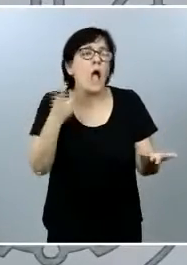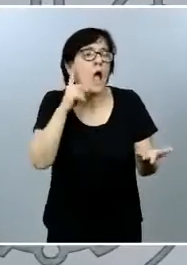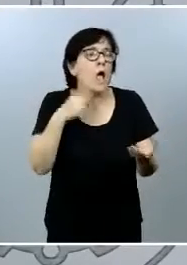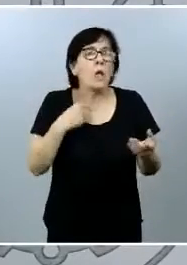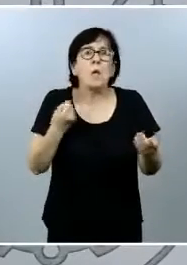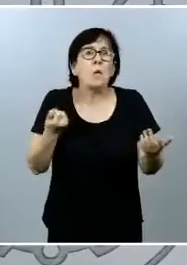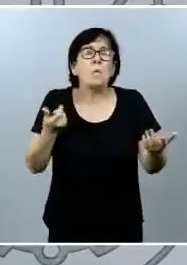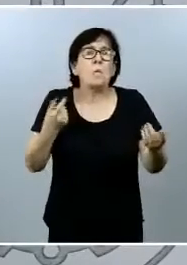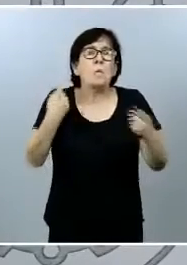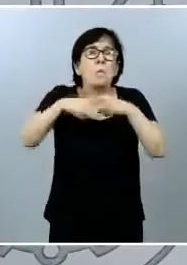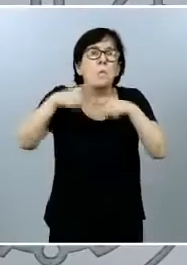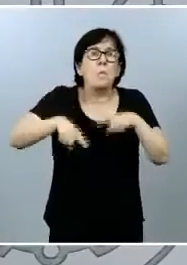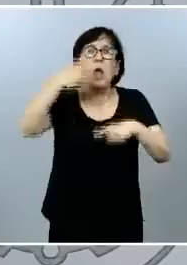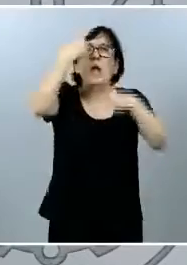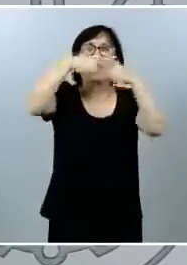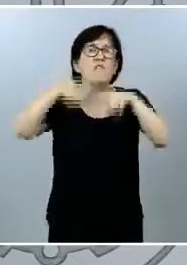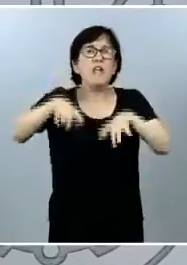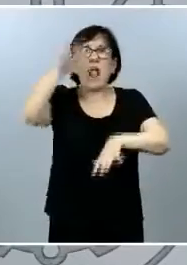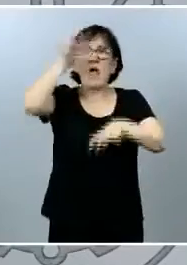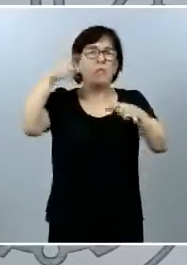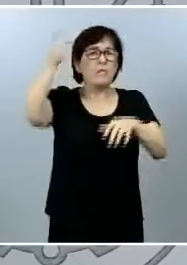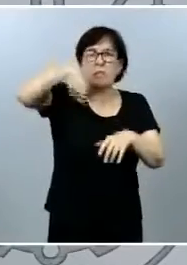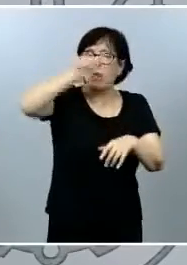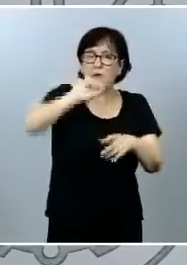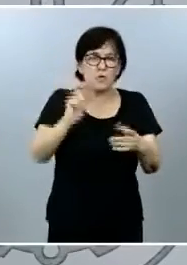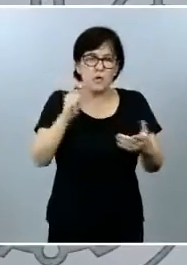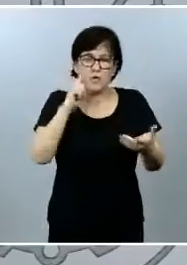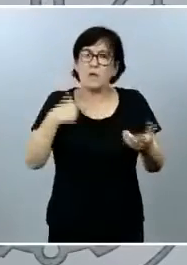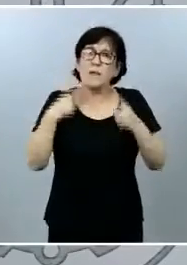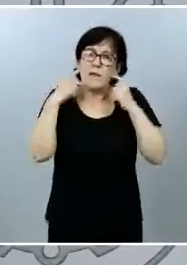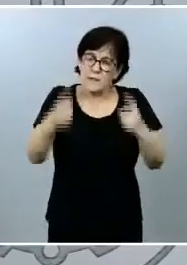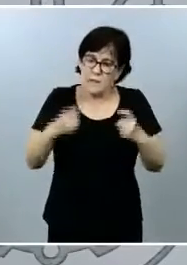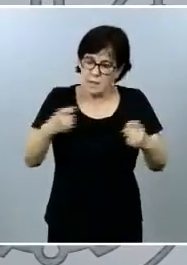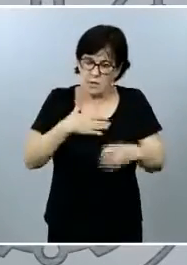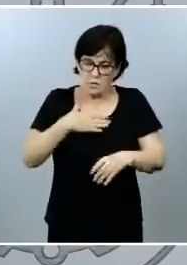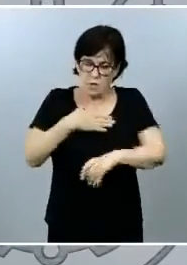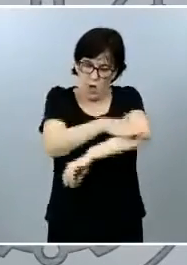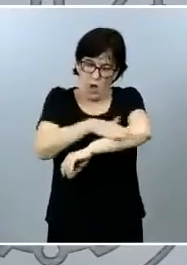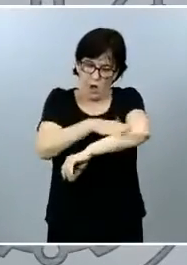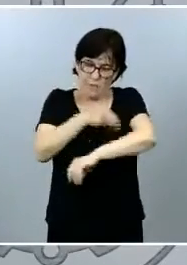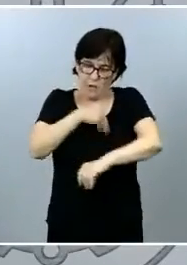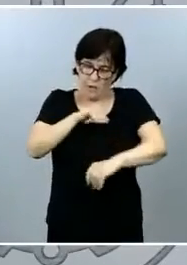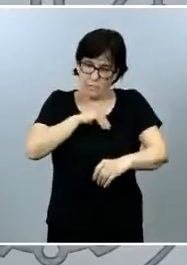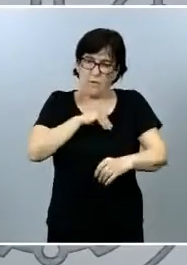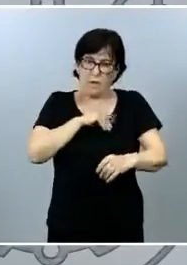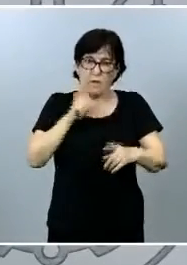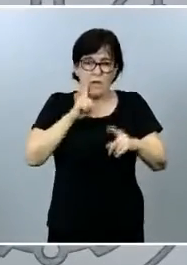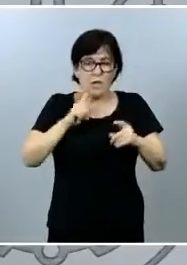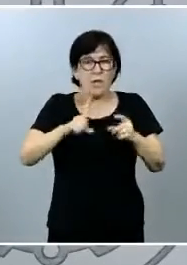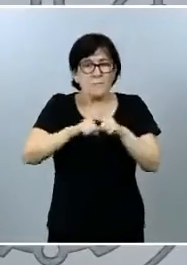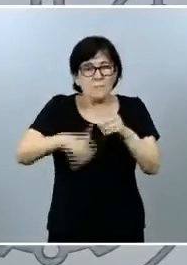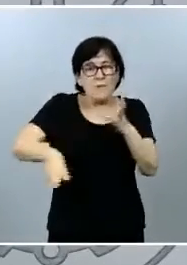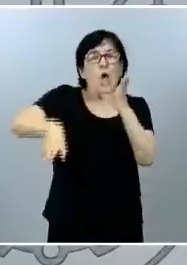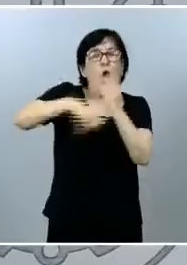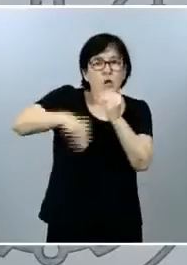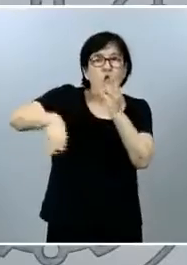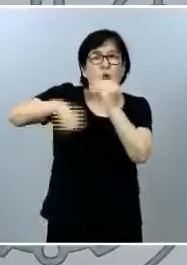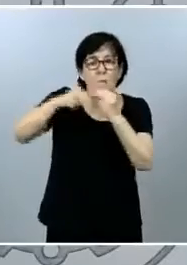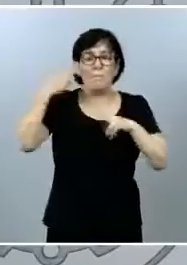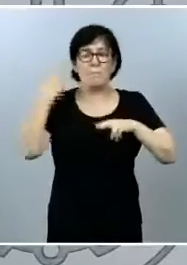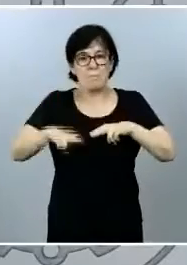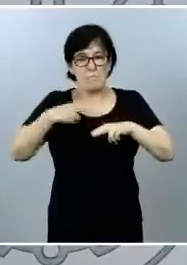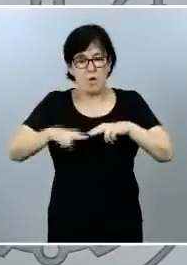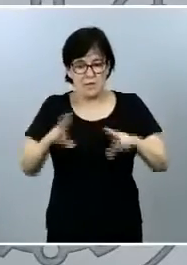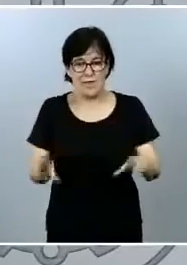ni de diferenciación lo que hay es un intento por parte del gobierno de España de completar una política social